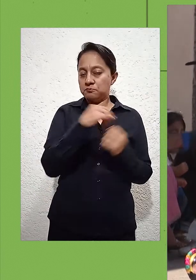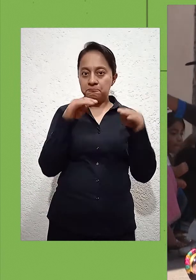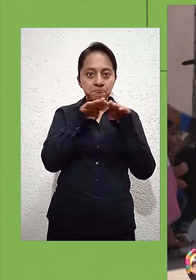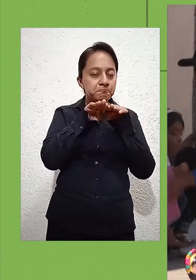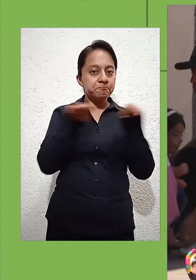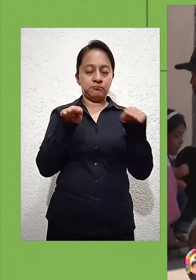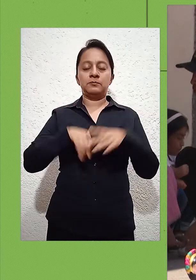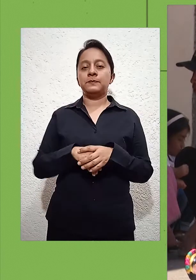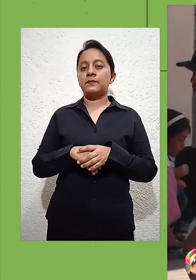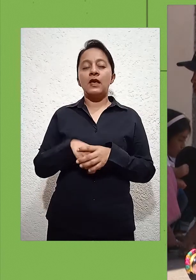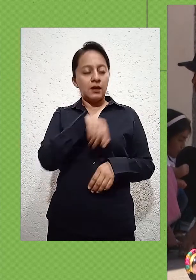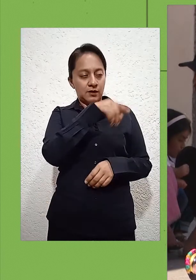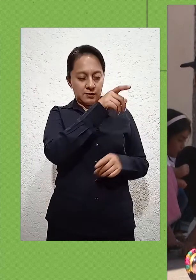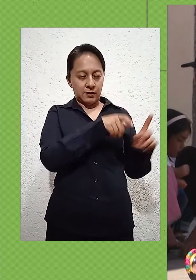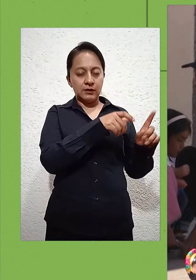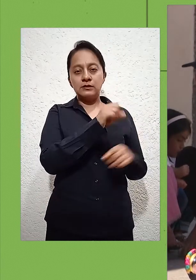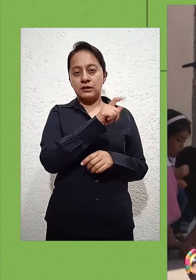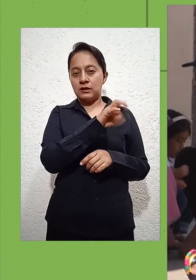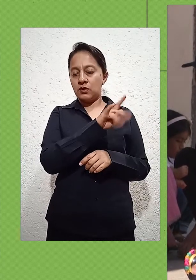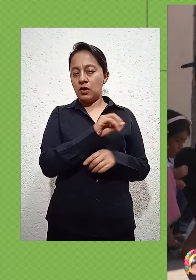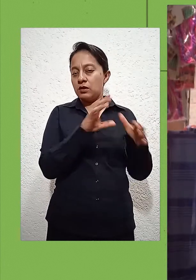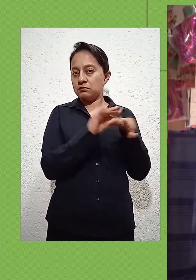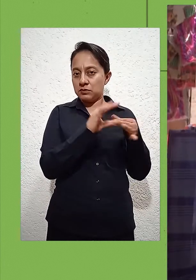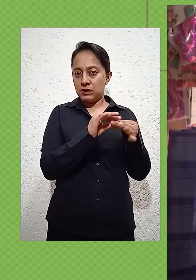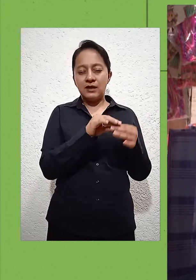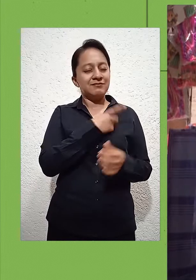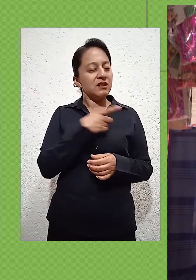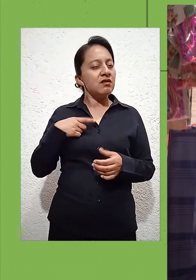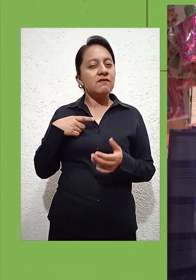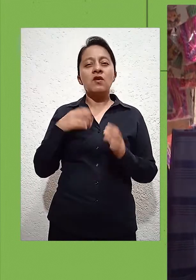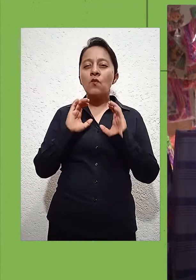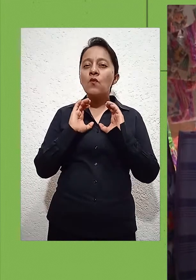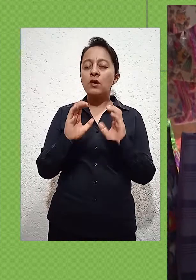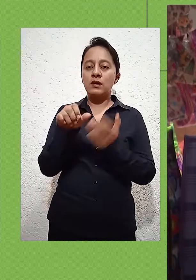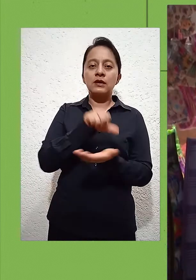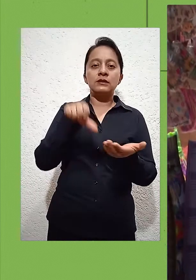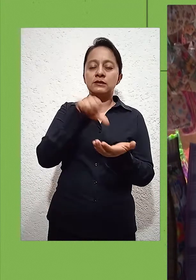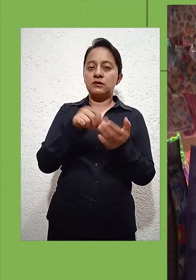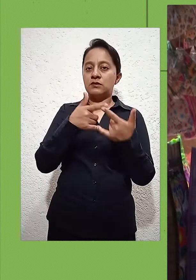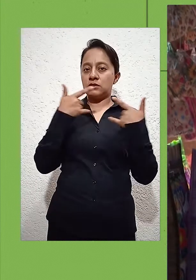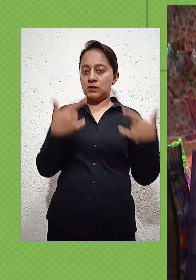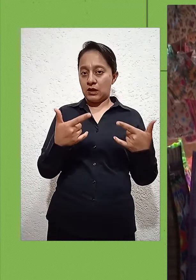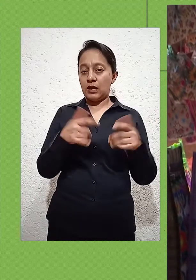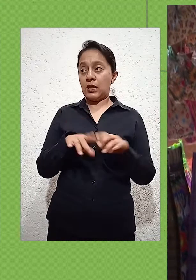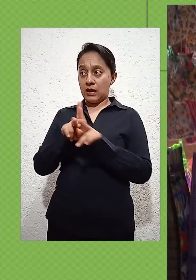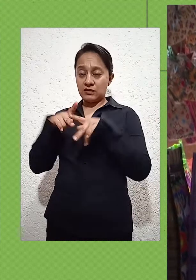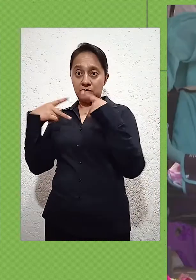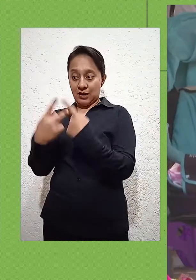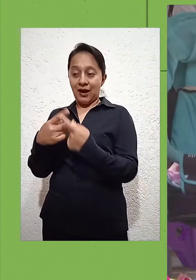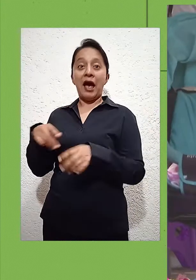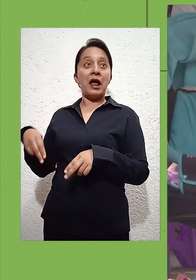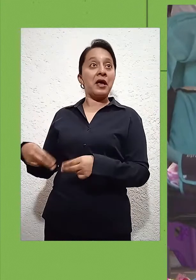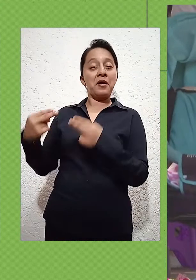debe cuidarse el centro histórico y no se debe permitir que las plazas públicas se negocien como promesas de campaña. En ese sentido,